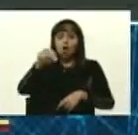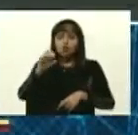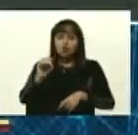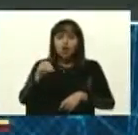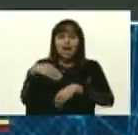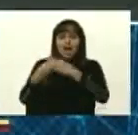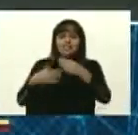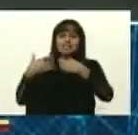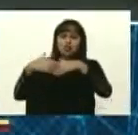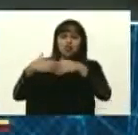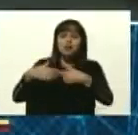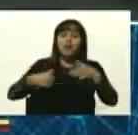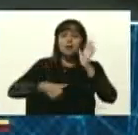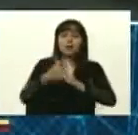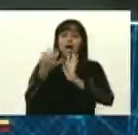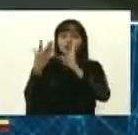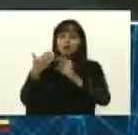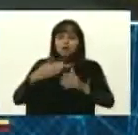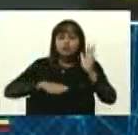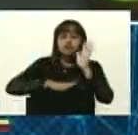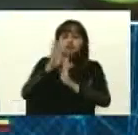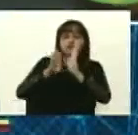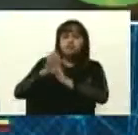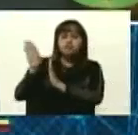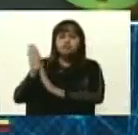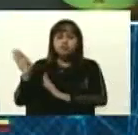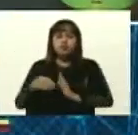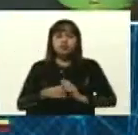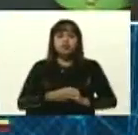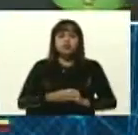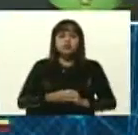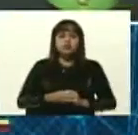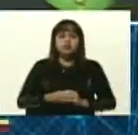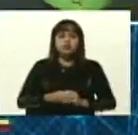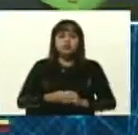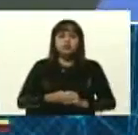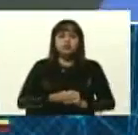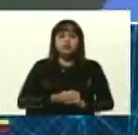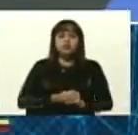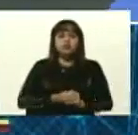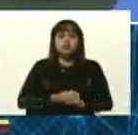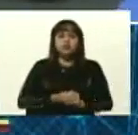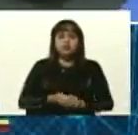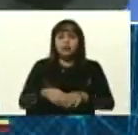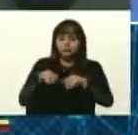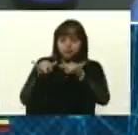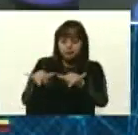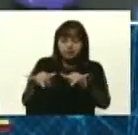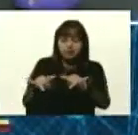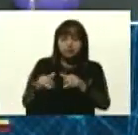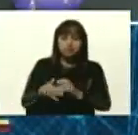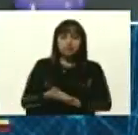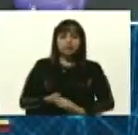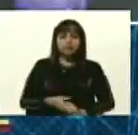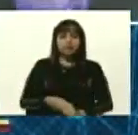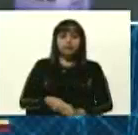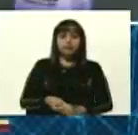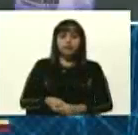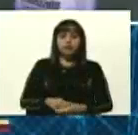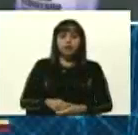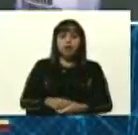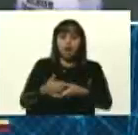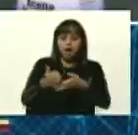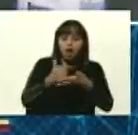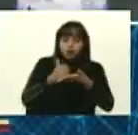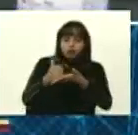casos industriales y casos médicos. Y ellos, con la asesoría de